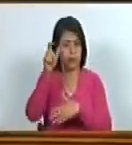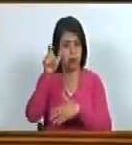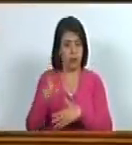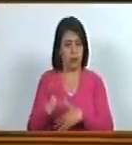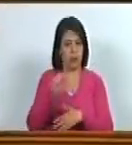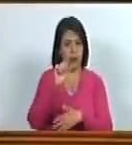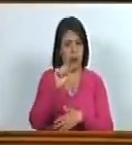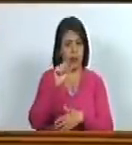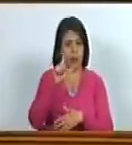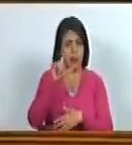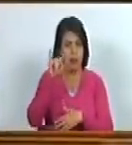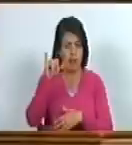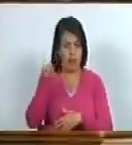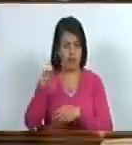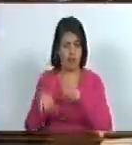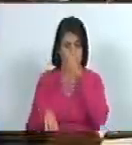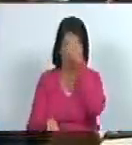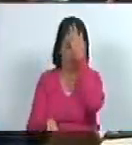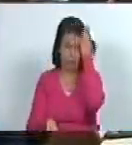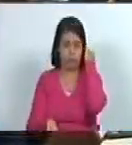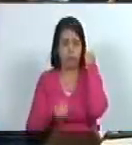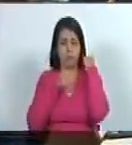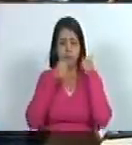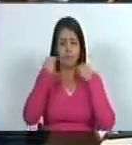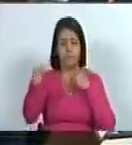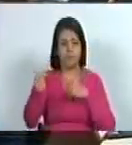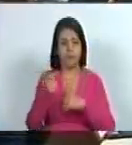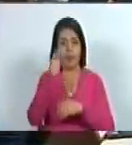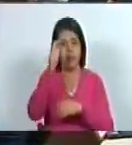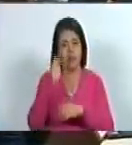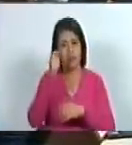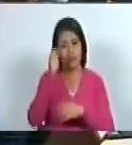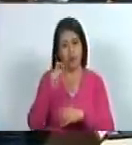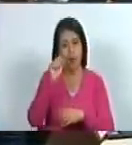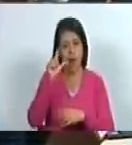Alejandro Primera micrófono para el diputado por favor